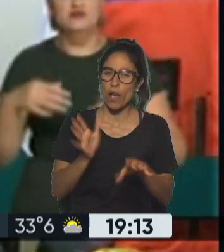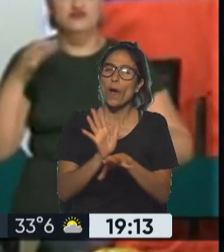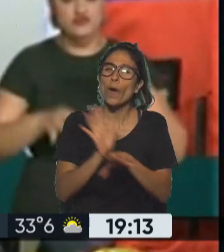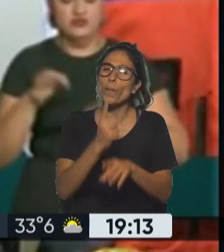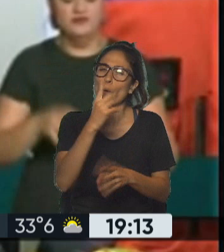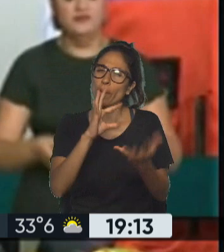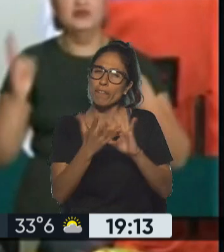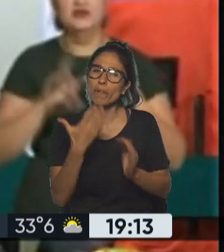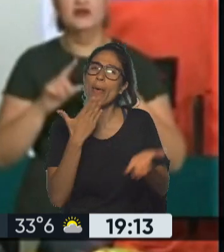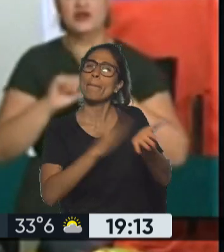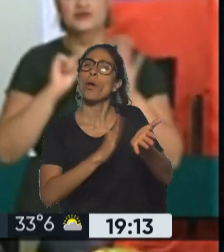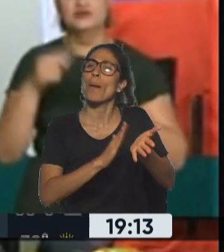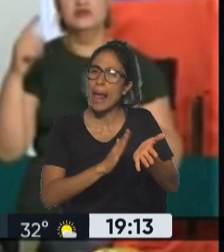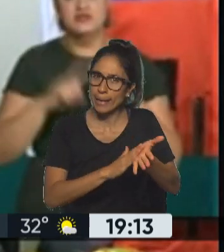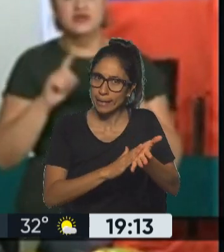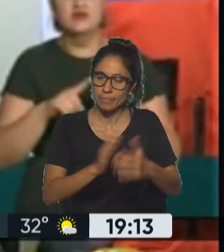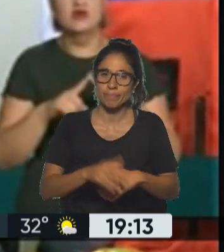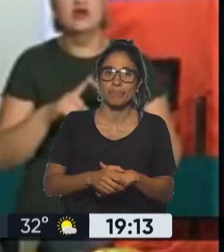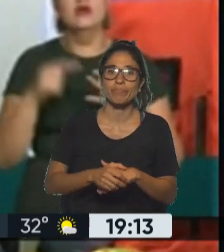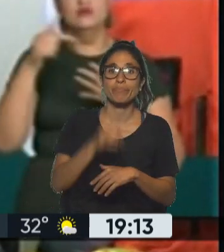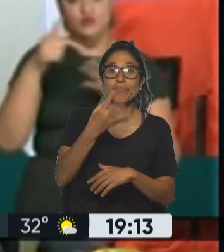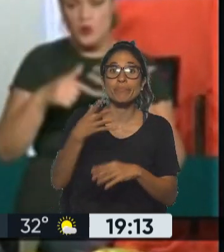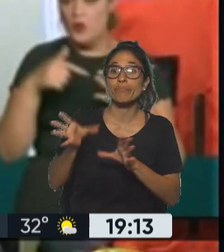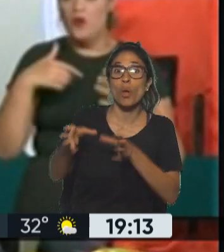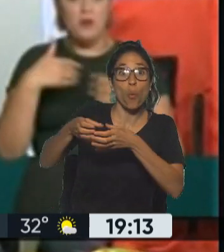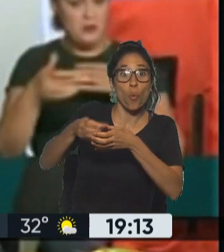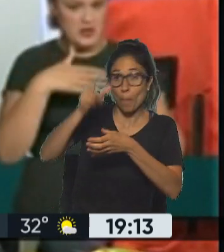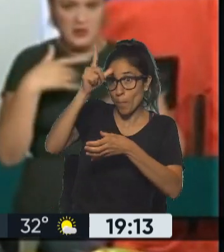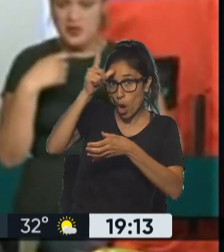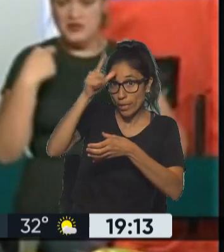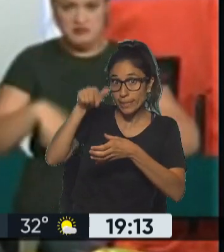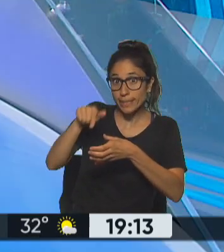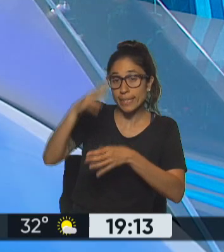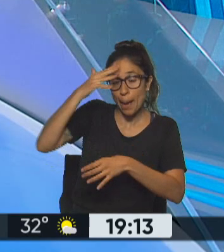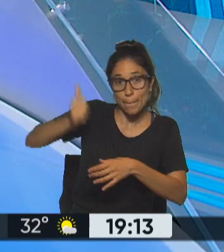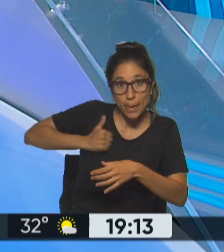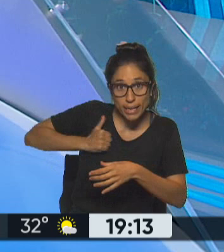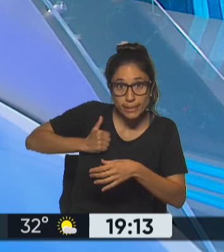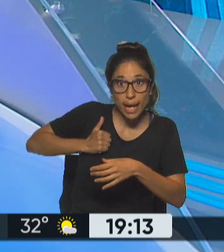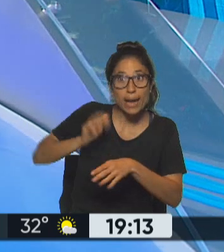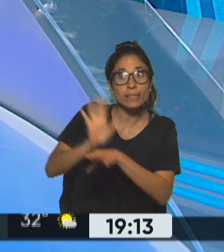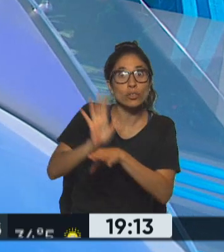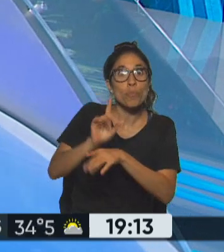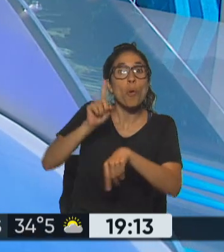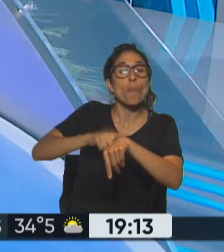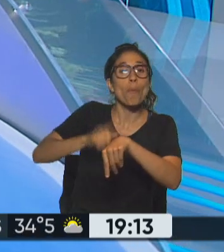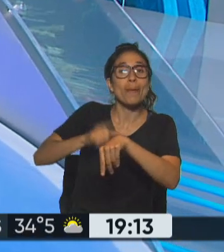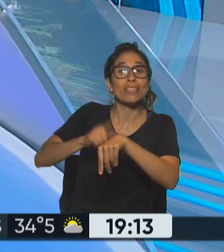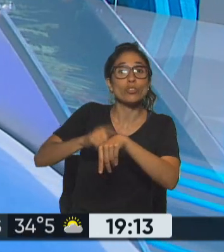y reconocer que las fuerzas armadas y los sistemas de seguridad de Brasil se han visto muy beneficiados durante el proceso